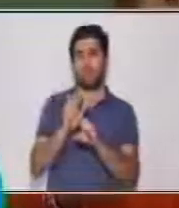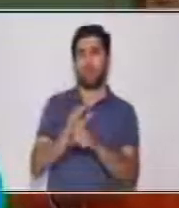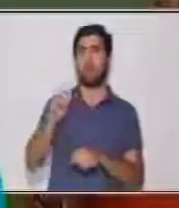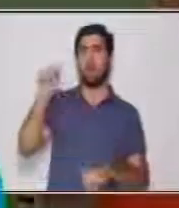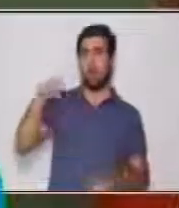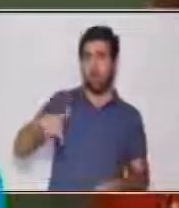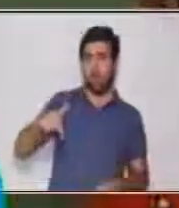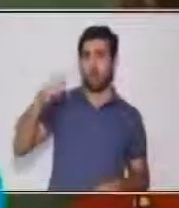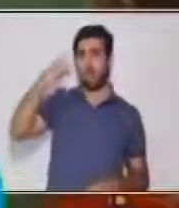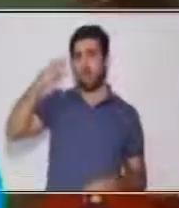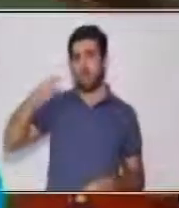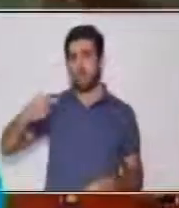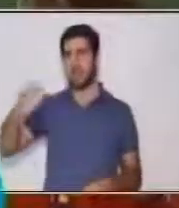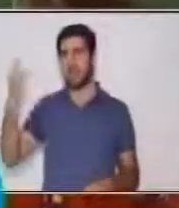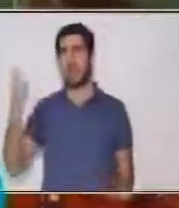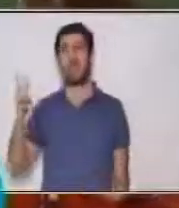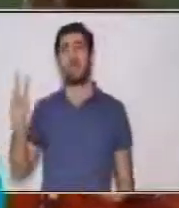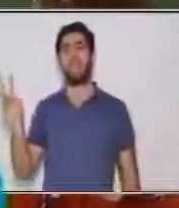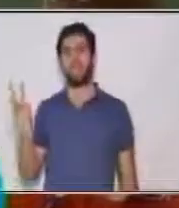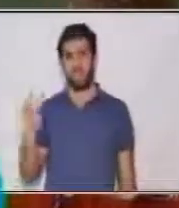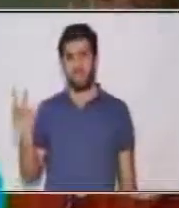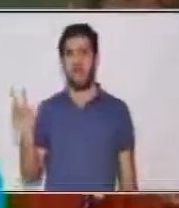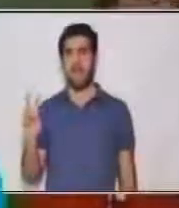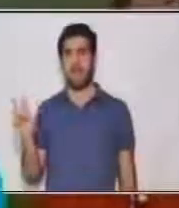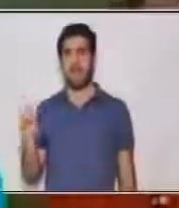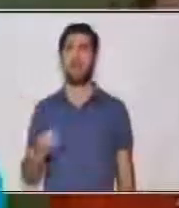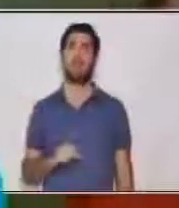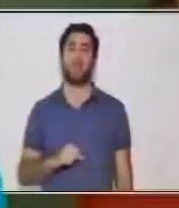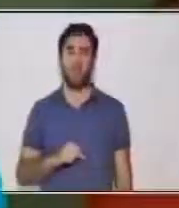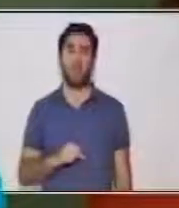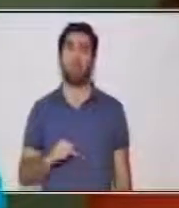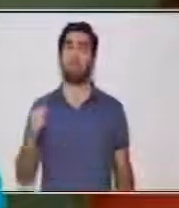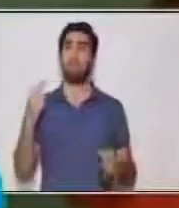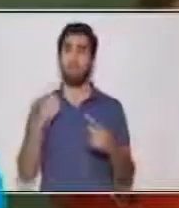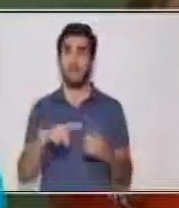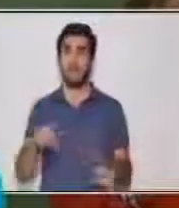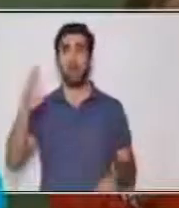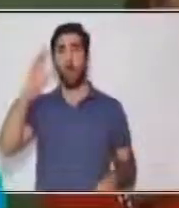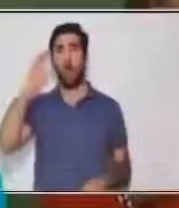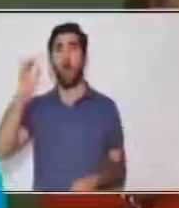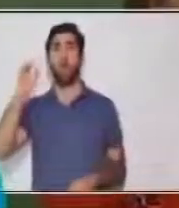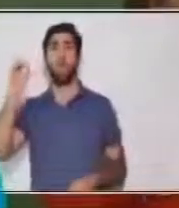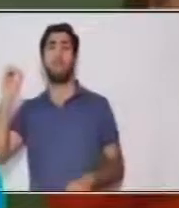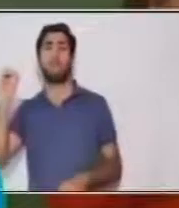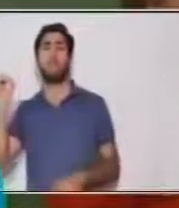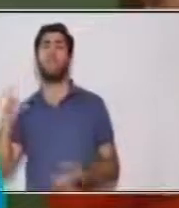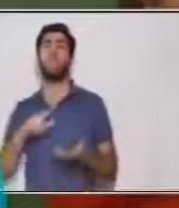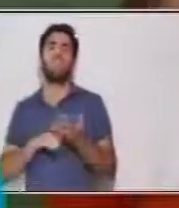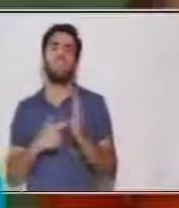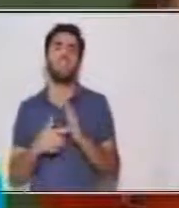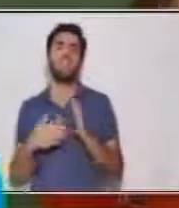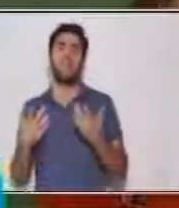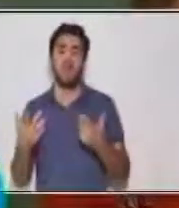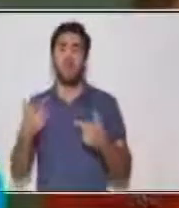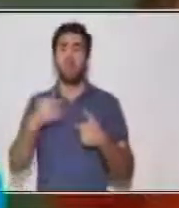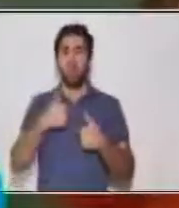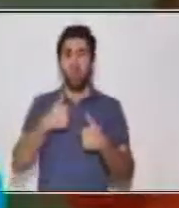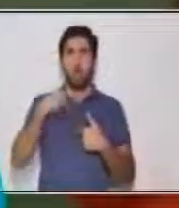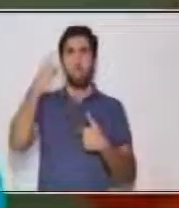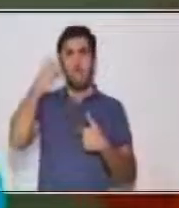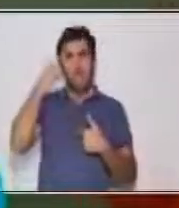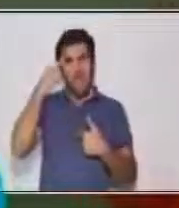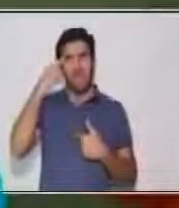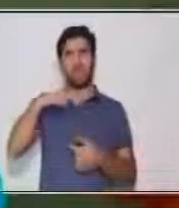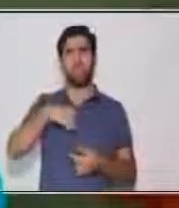pero la opinión es lo que le agregamos nosotros como lo que creemos, lo que